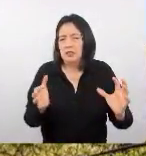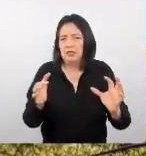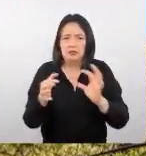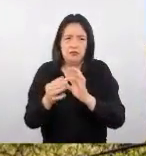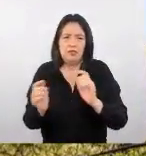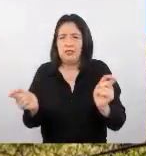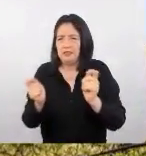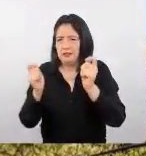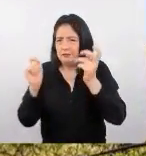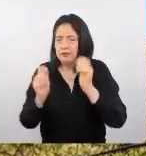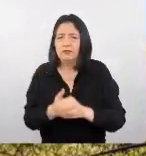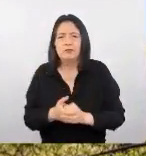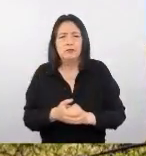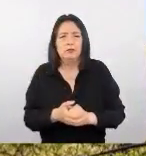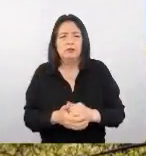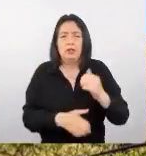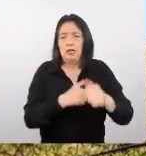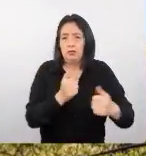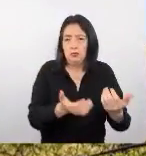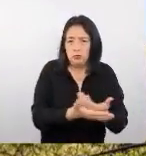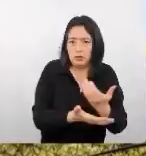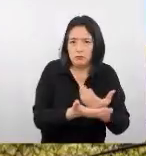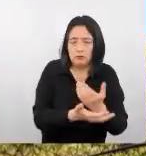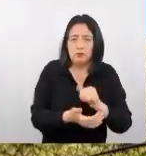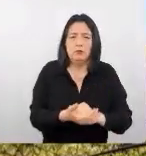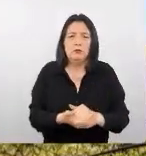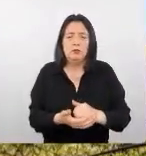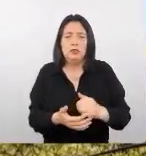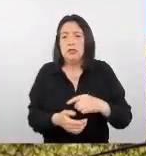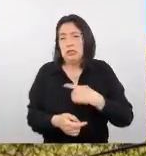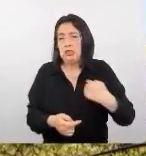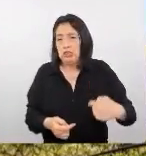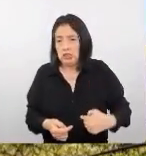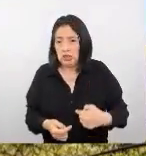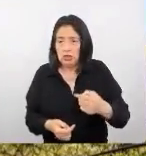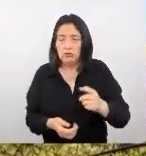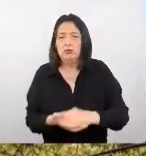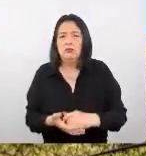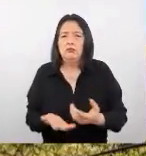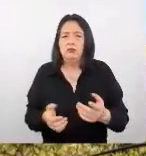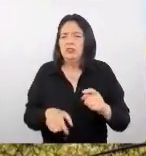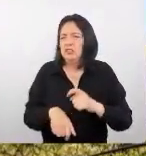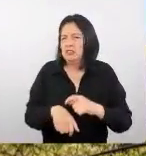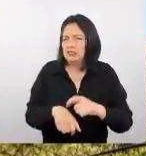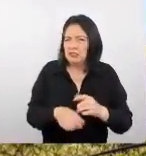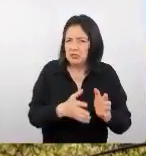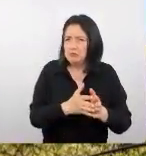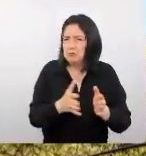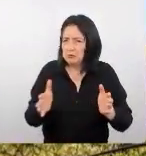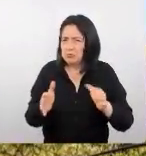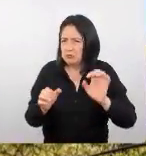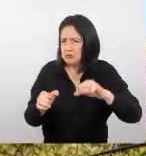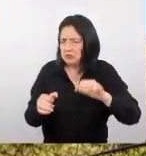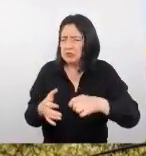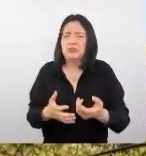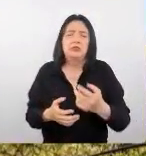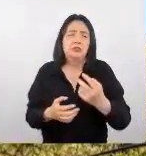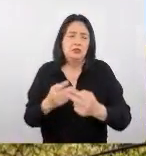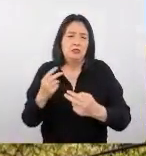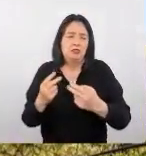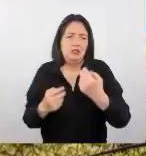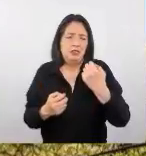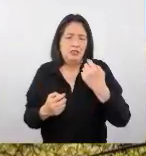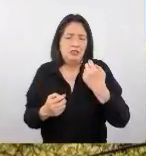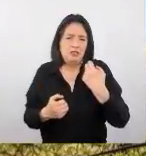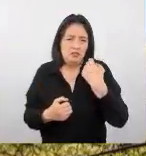las festividades. Año nuevo, el año nuevo chino, que es un periodo donde se viaja bastante, y vamos a ver